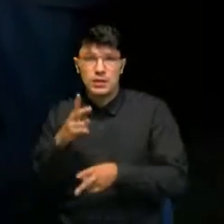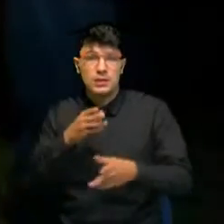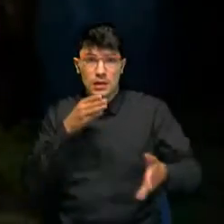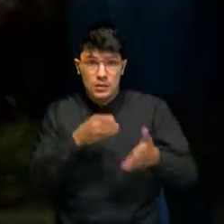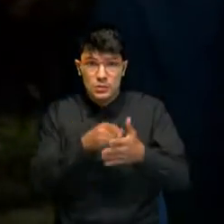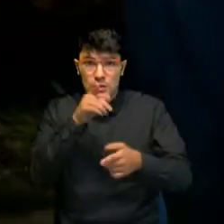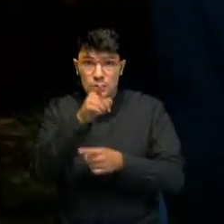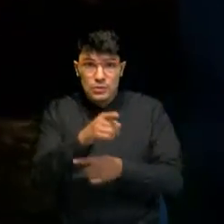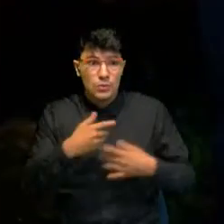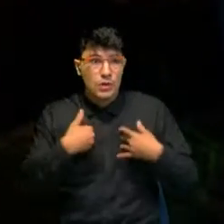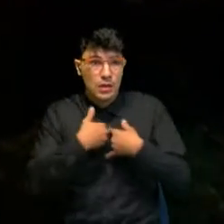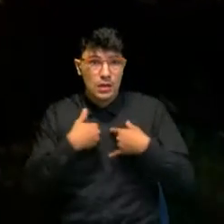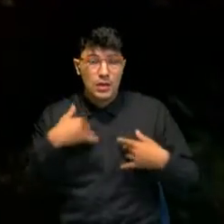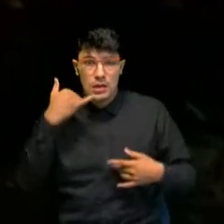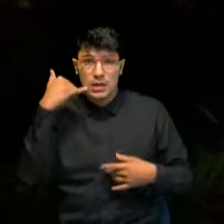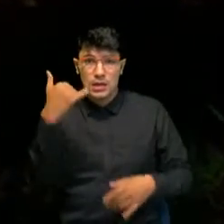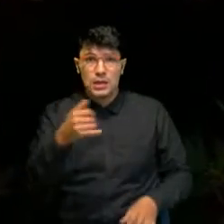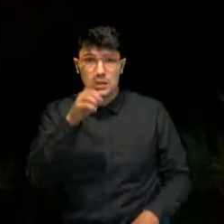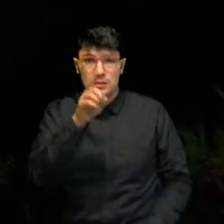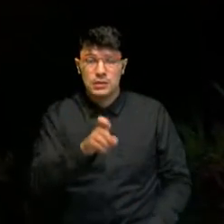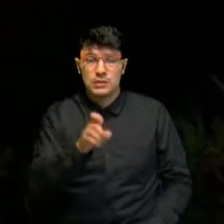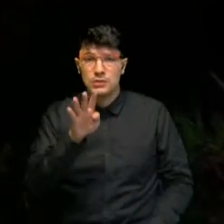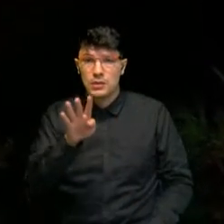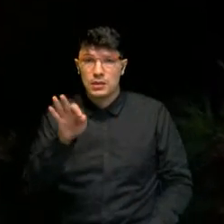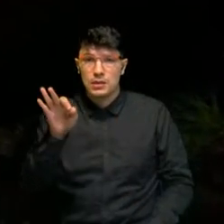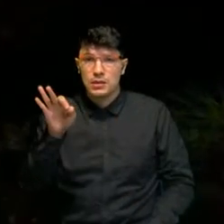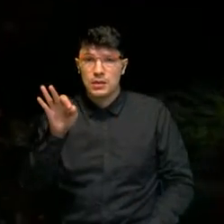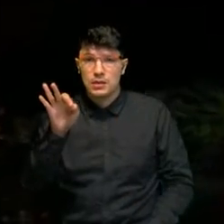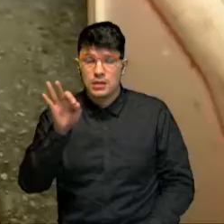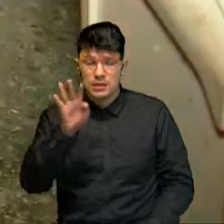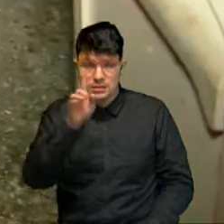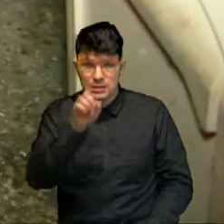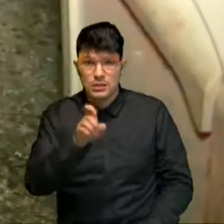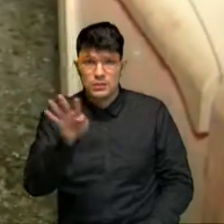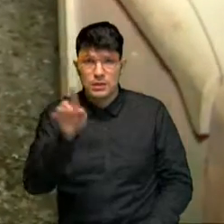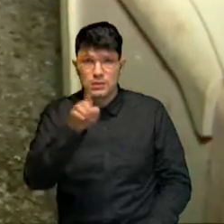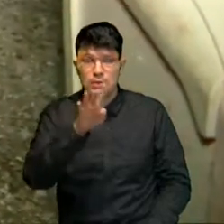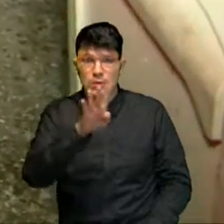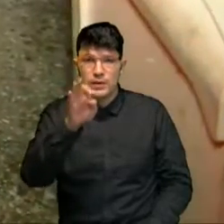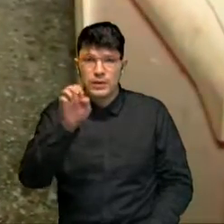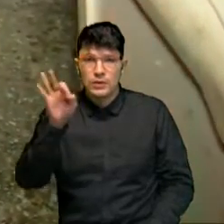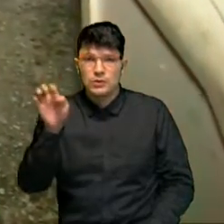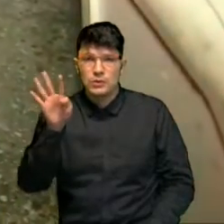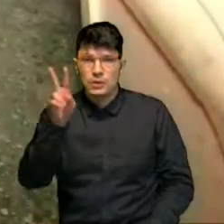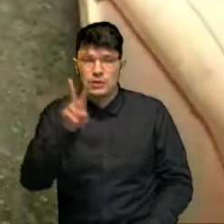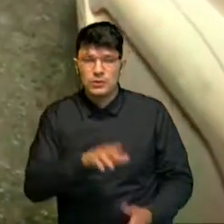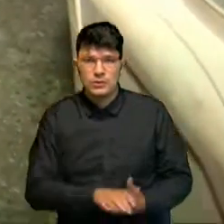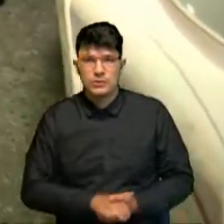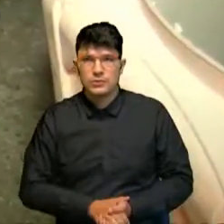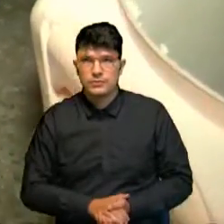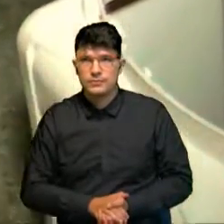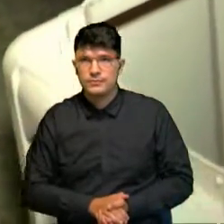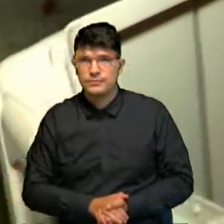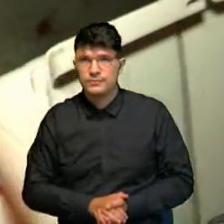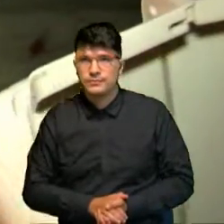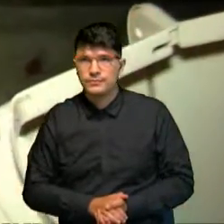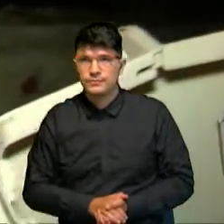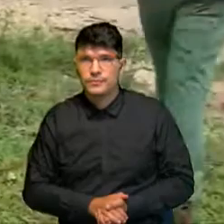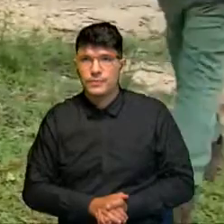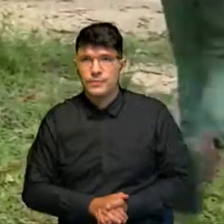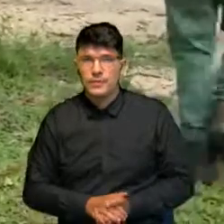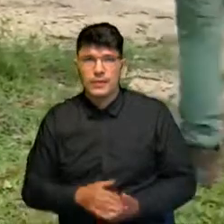silvestre al teléfono 641-4822, celular 350-3403